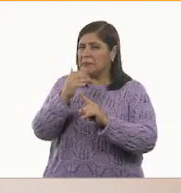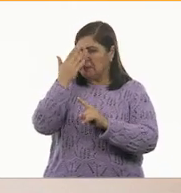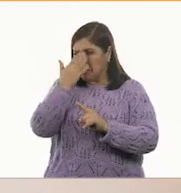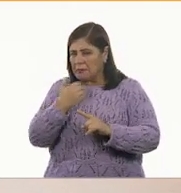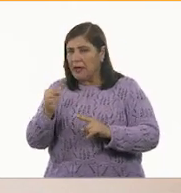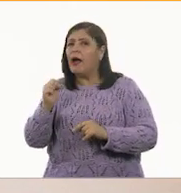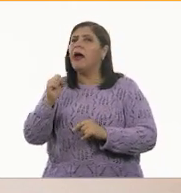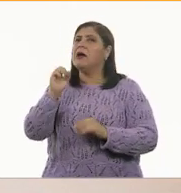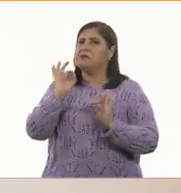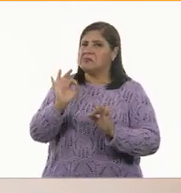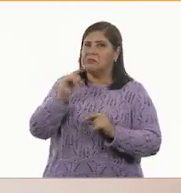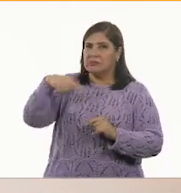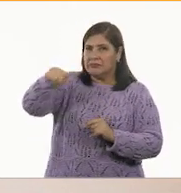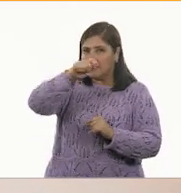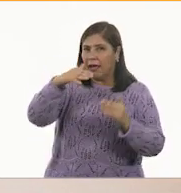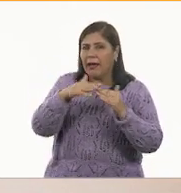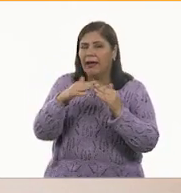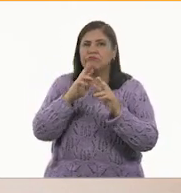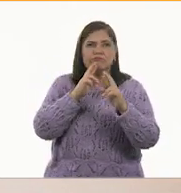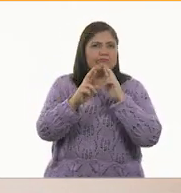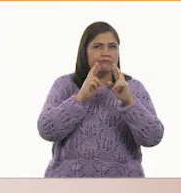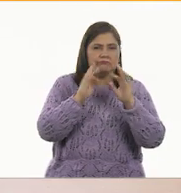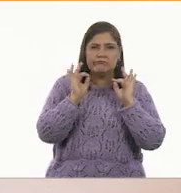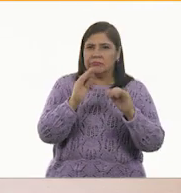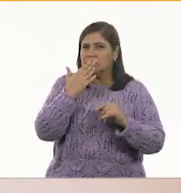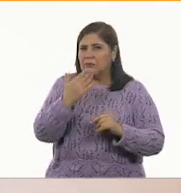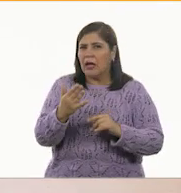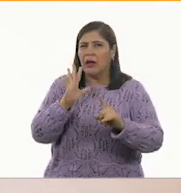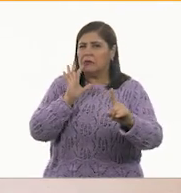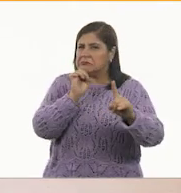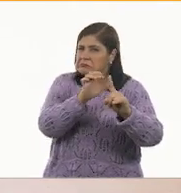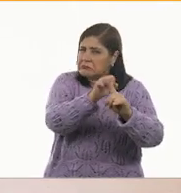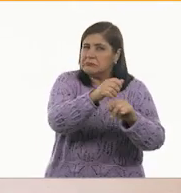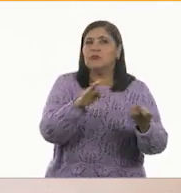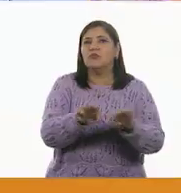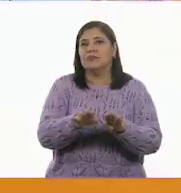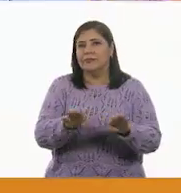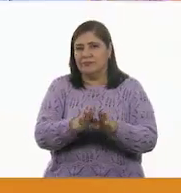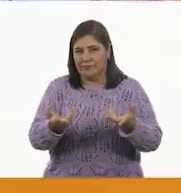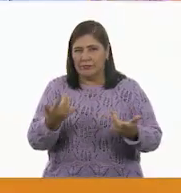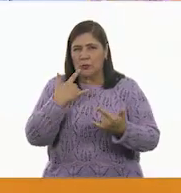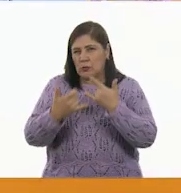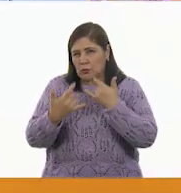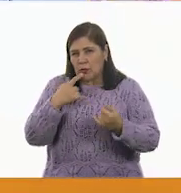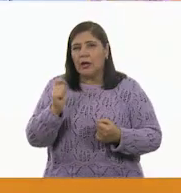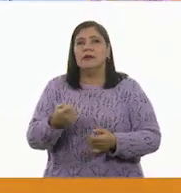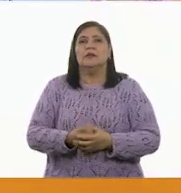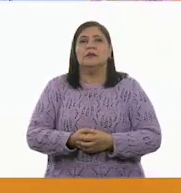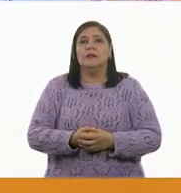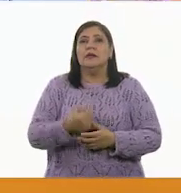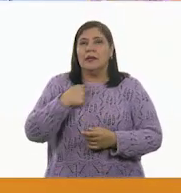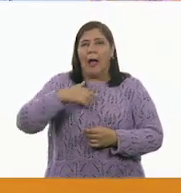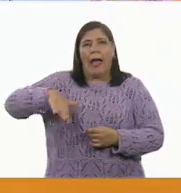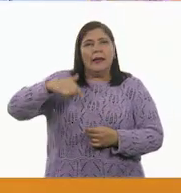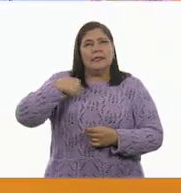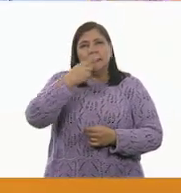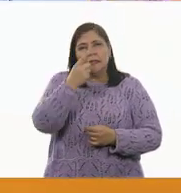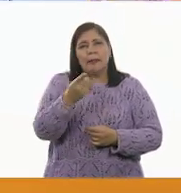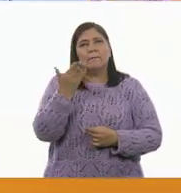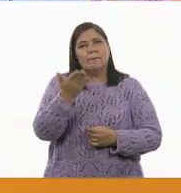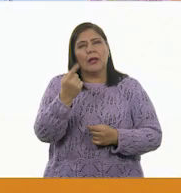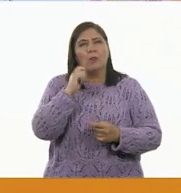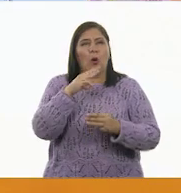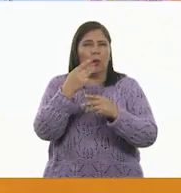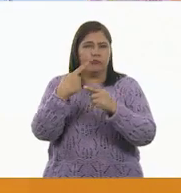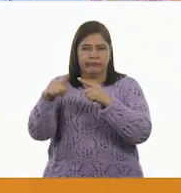casa también todas y todos están respondiendo a esos retos. Y bueno, ¿recuerdan que les estábamos pidiendo el material hace ratito? En esta ocasión,